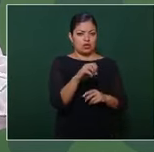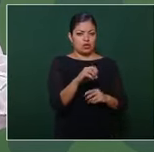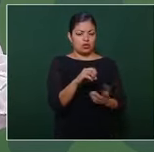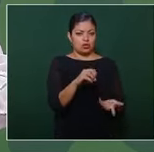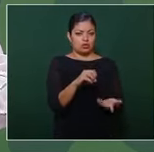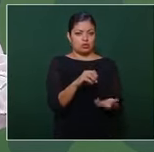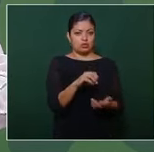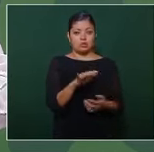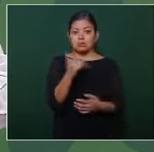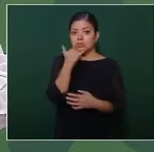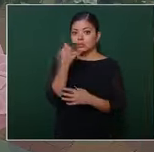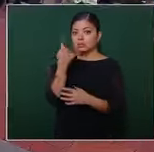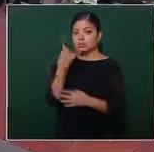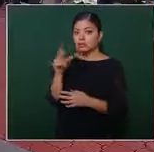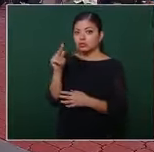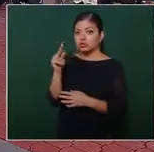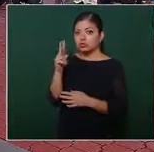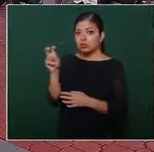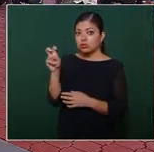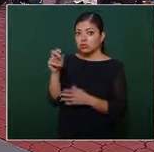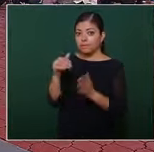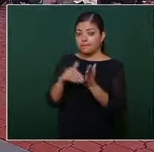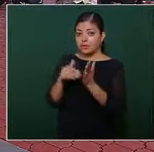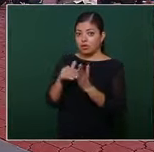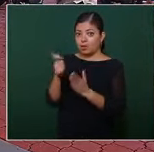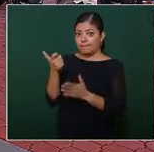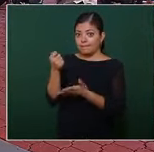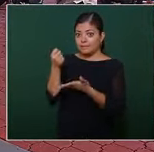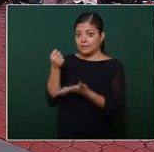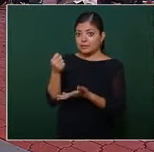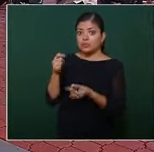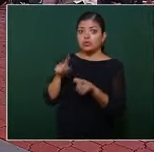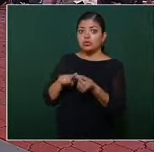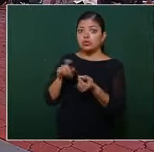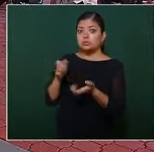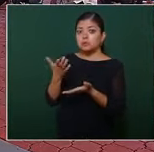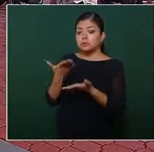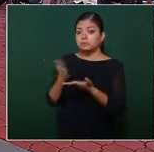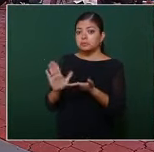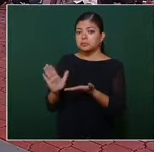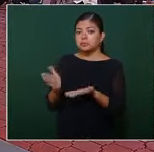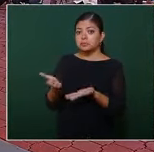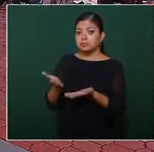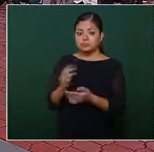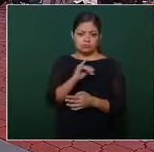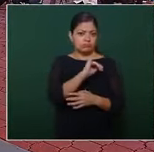180 200 millones de pesos los que nos informaron el restante sí